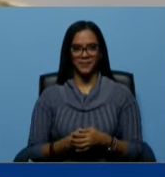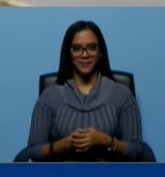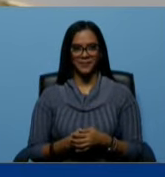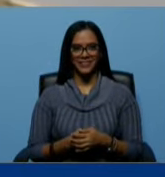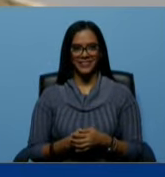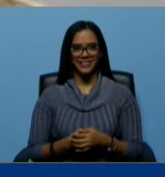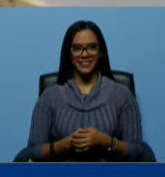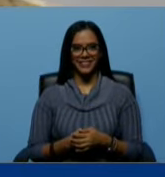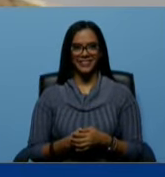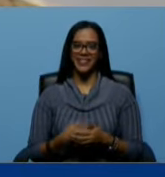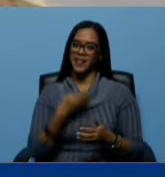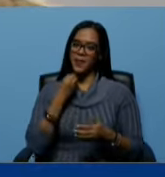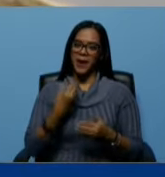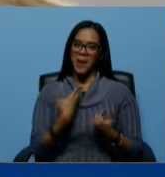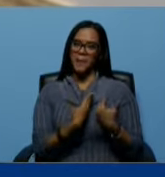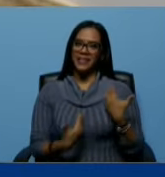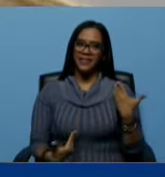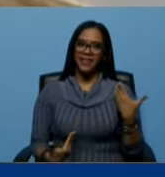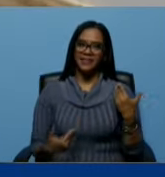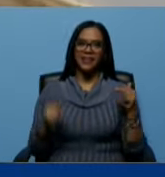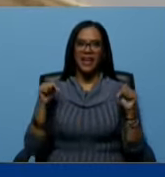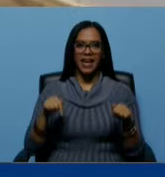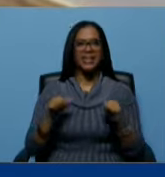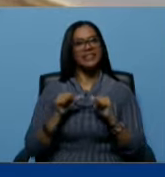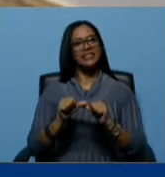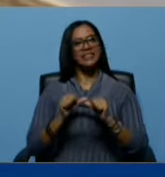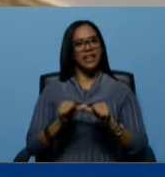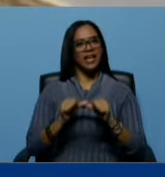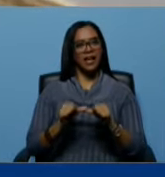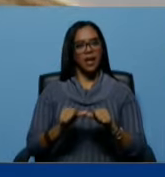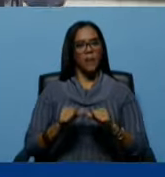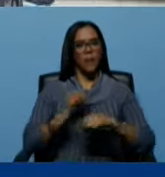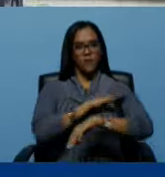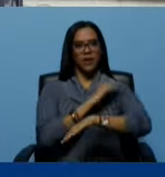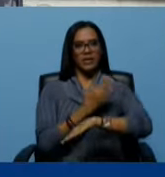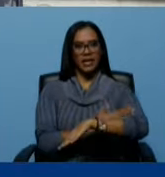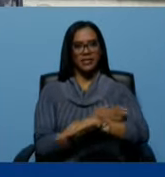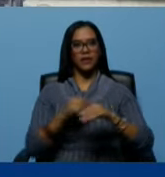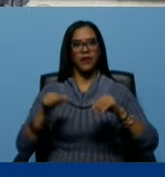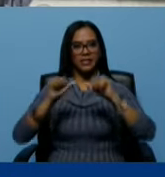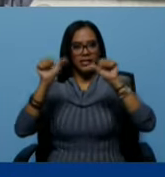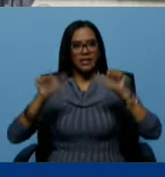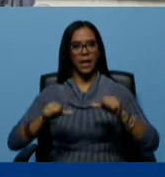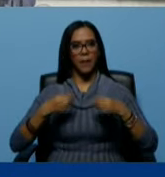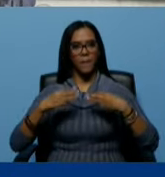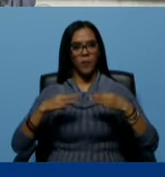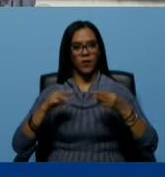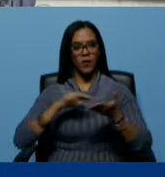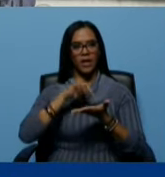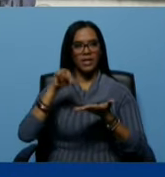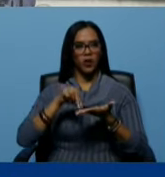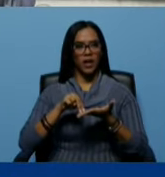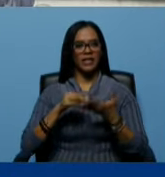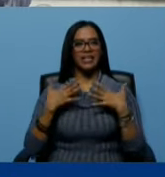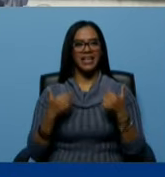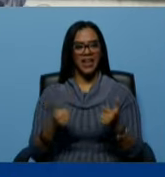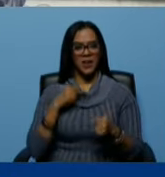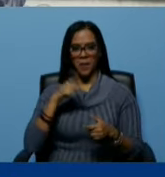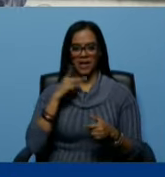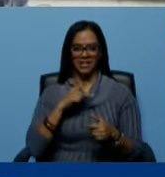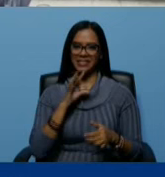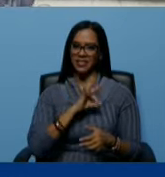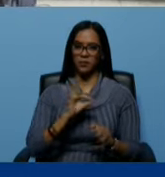Bueno presidente aquí seguimos fortaleciendo el sistema público nacional de salud con esas políticas sociales